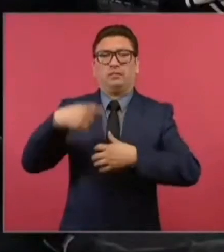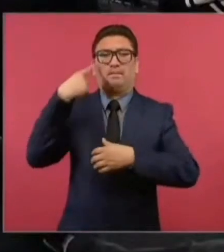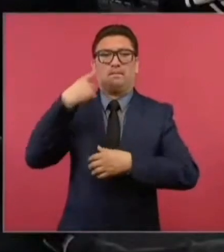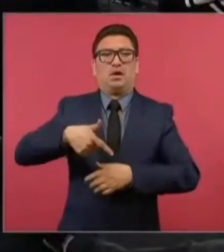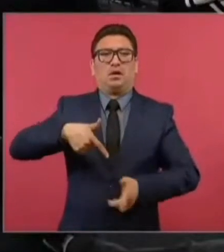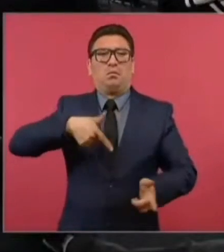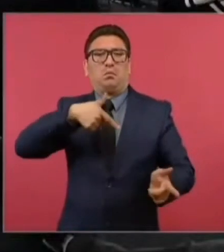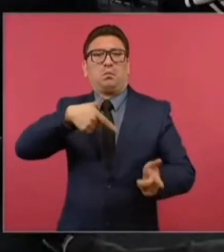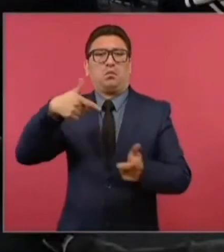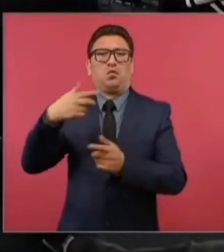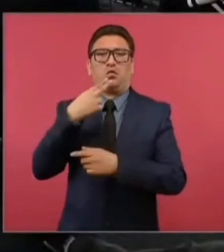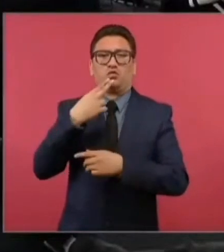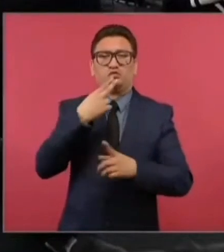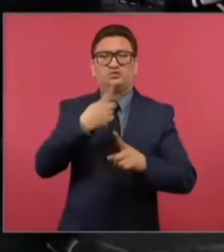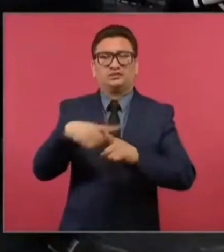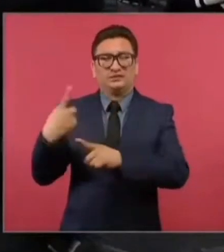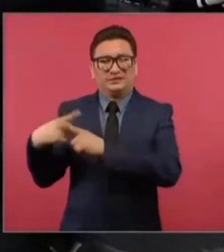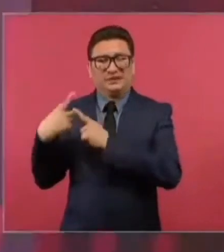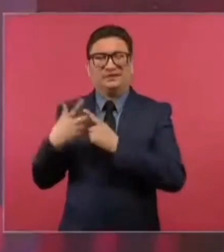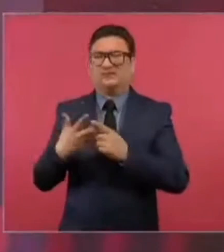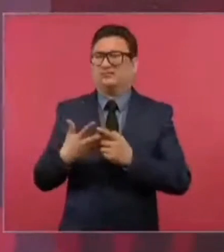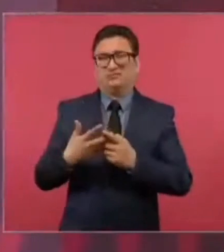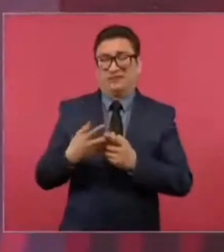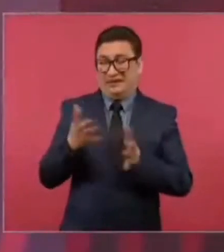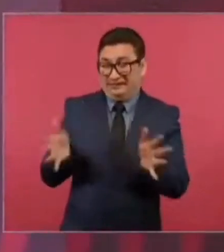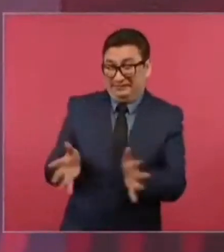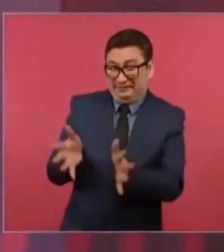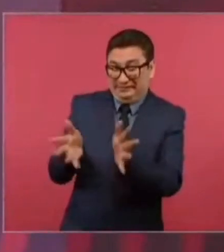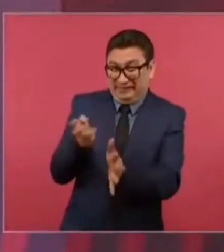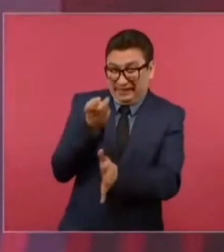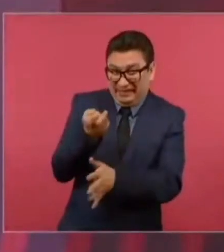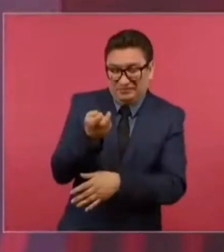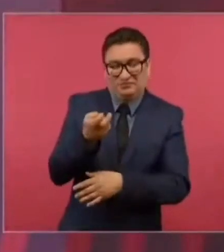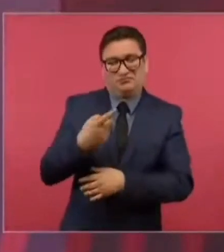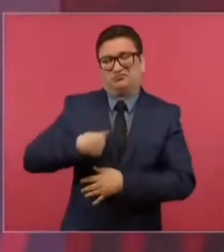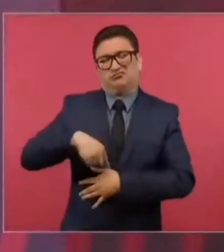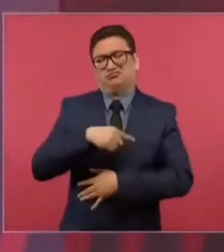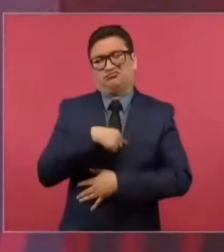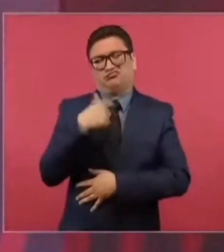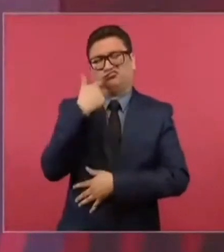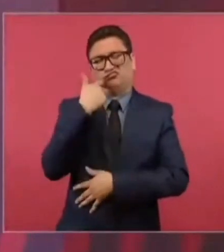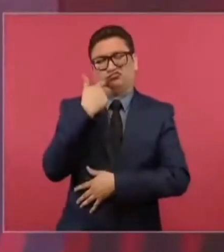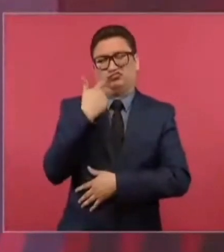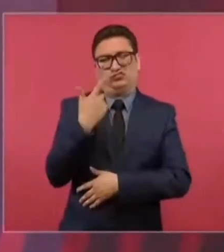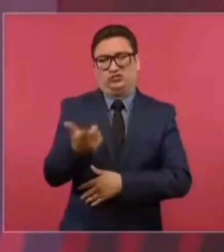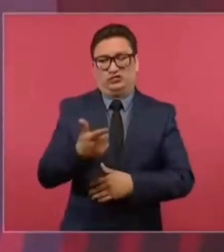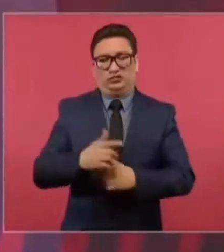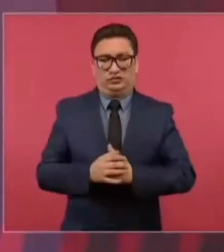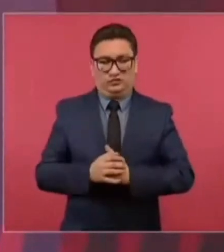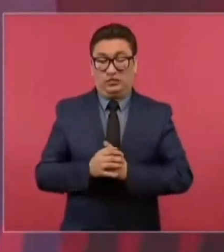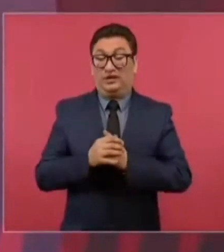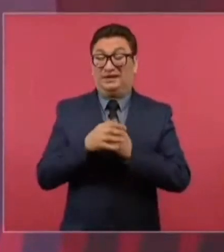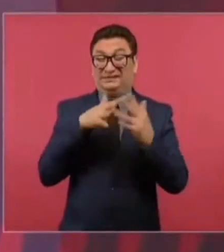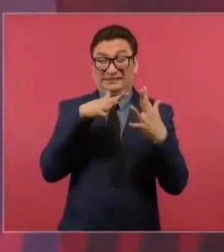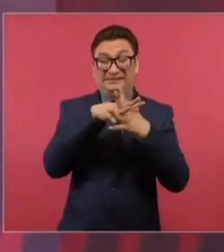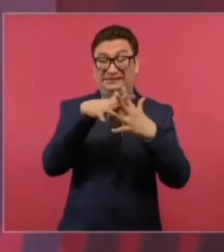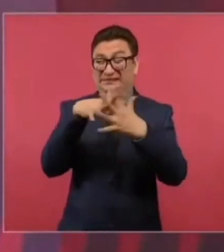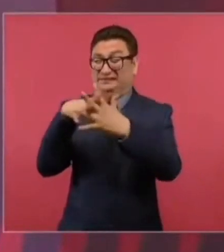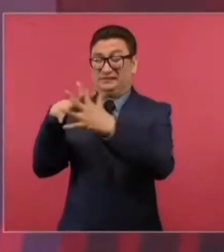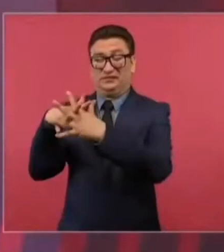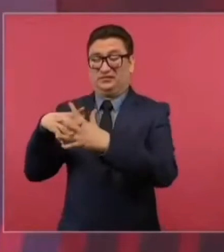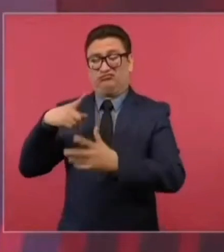Nosotros no queremos que haya conflictos